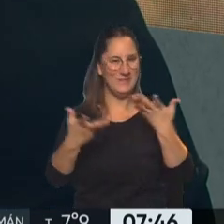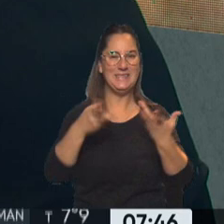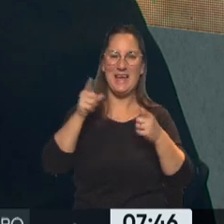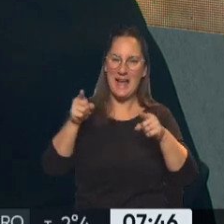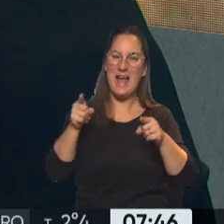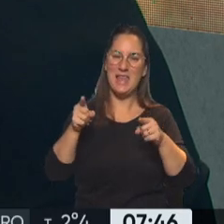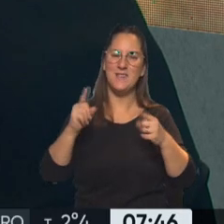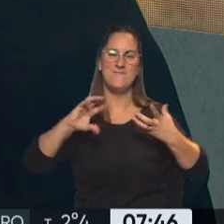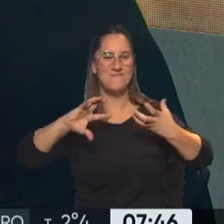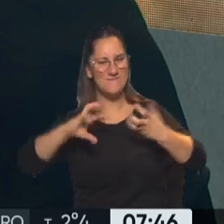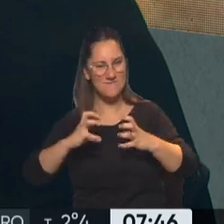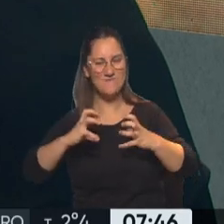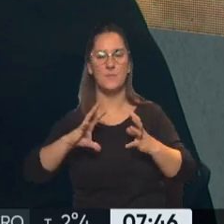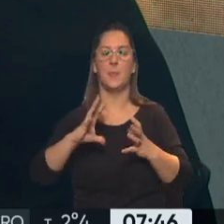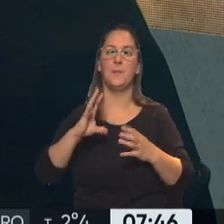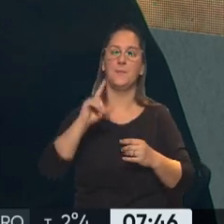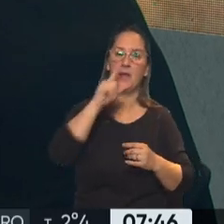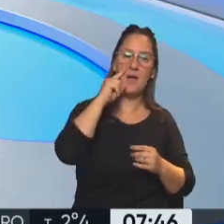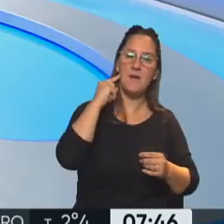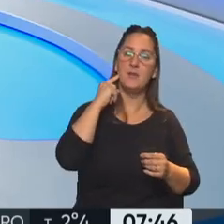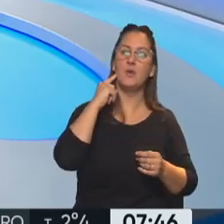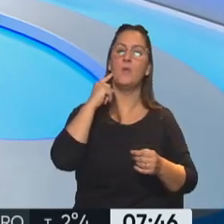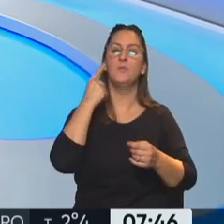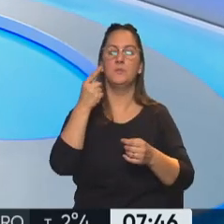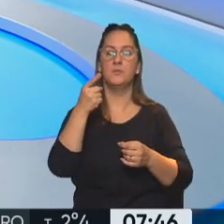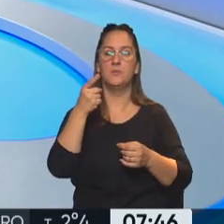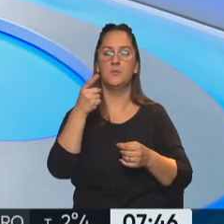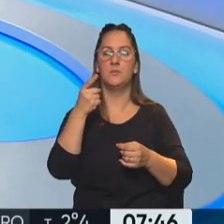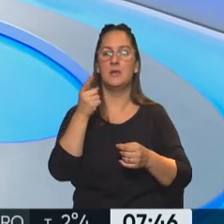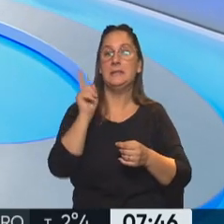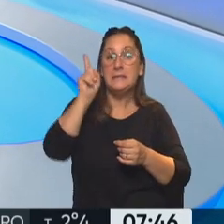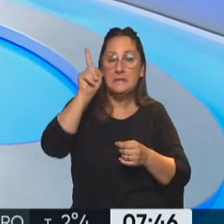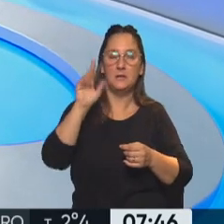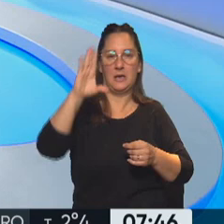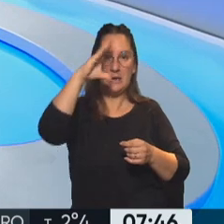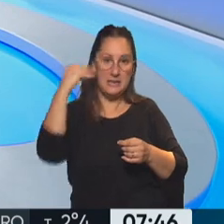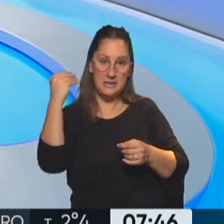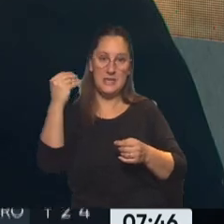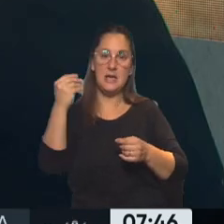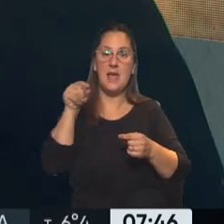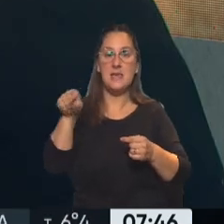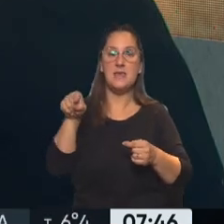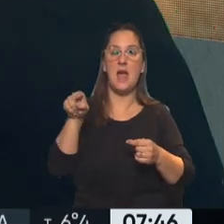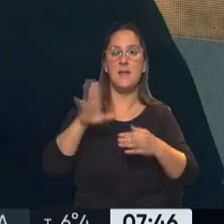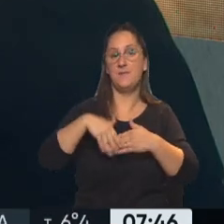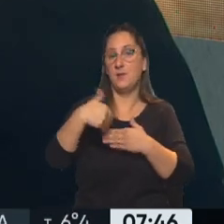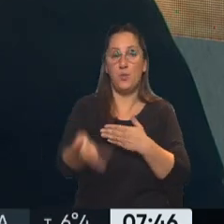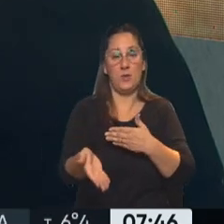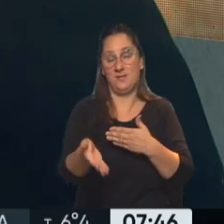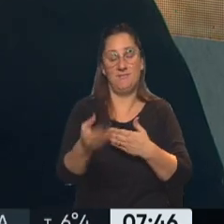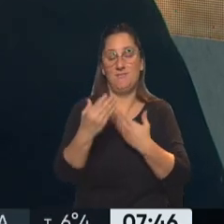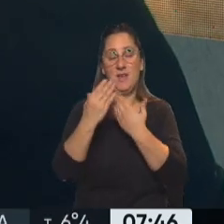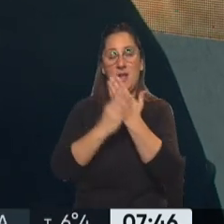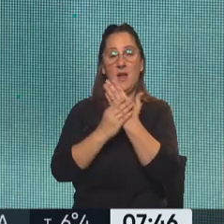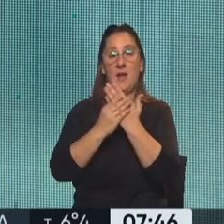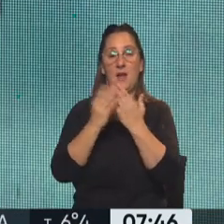a Alberto Fernández en sala lapicera, la sugerencia de la vicepresidenta y luego la posterior, justamente, salida